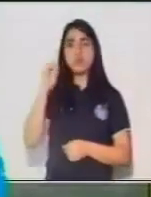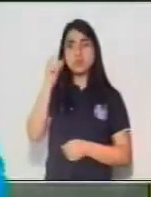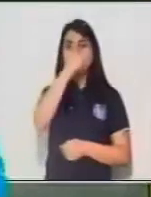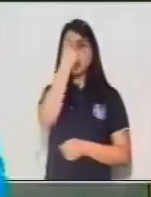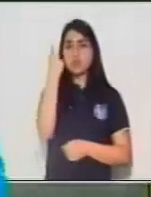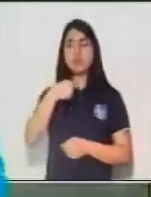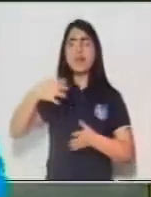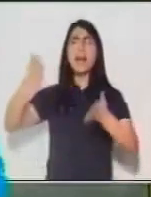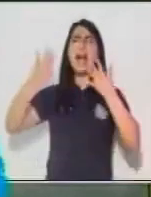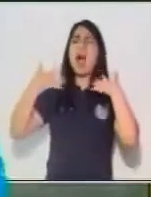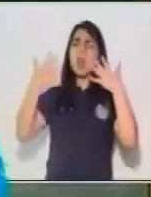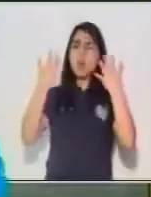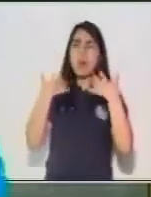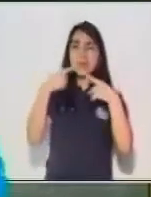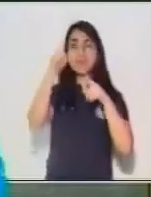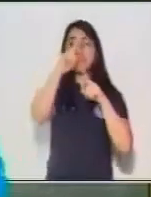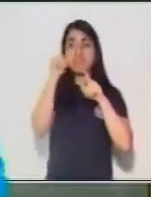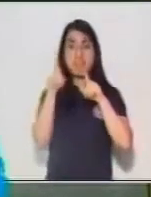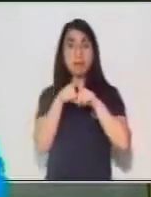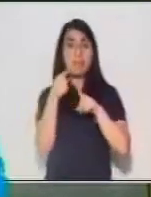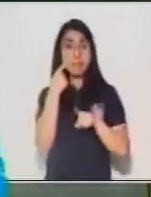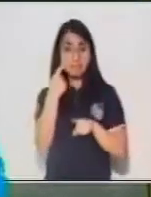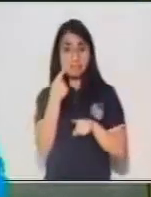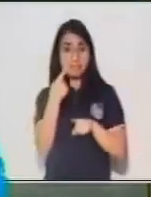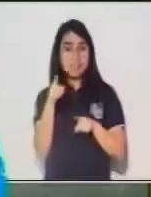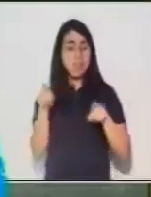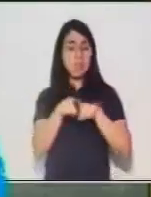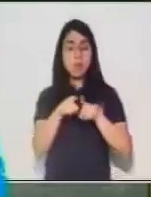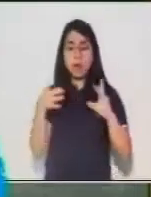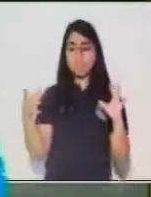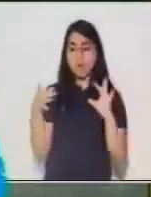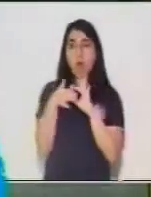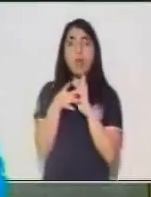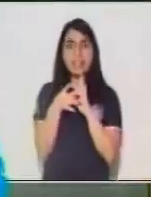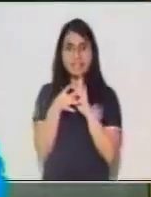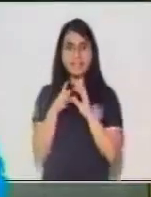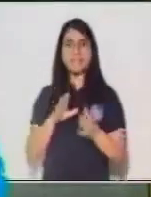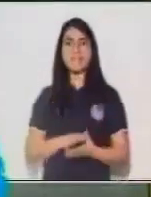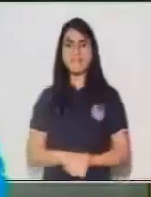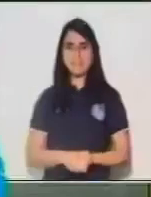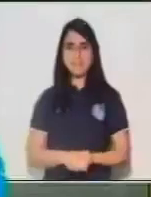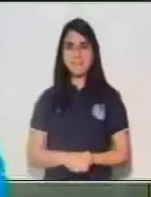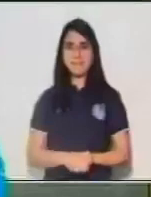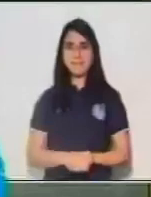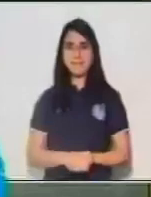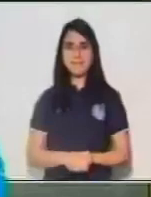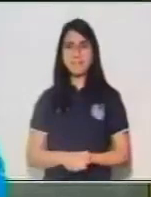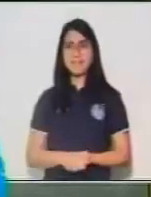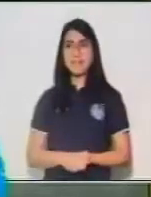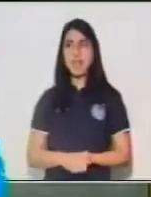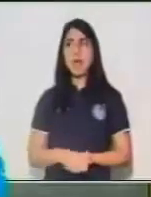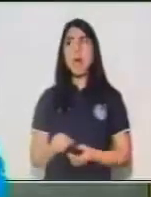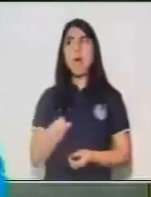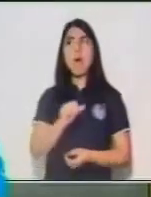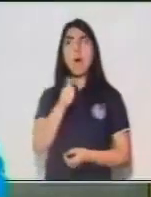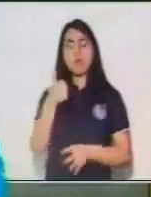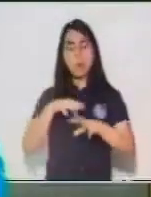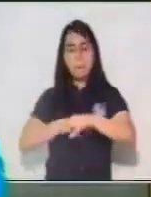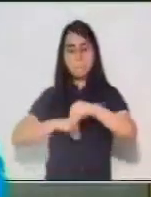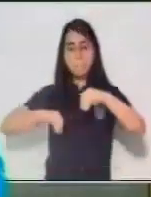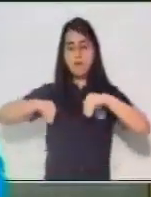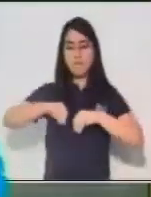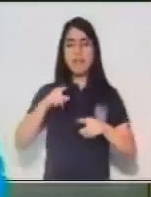al núcleo por medio de palabras de enlace, ¿qué parte del sujeto sería? Muy bien. Del